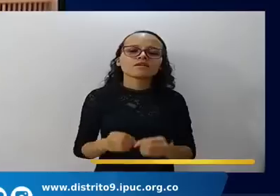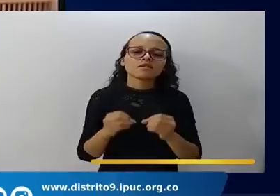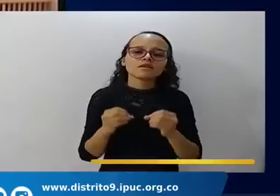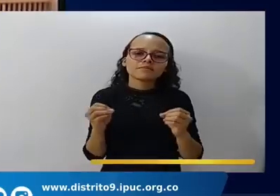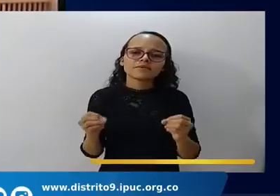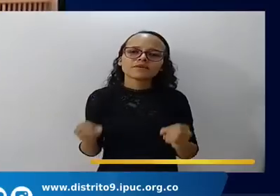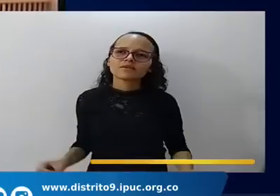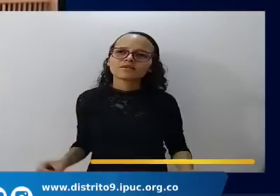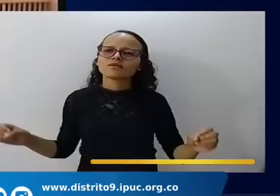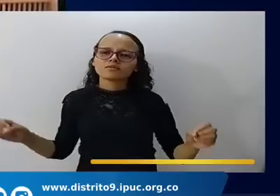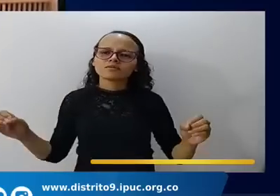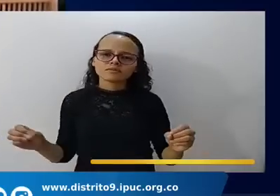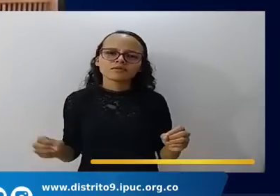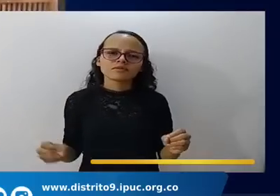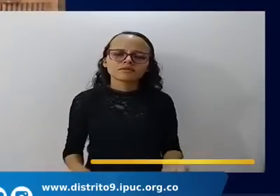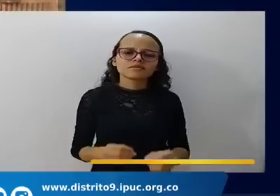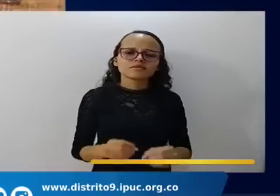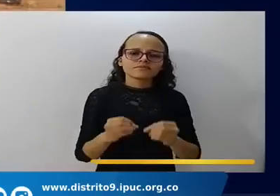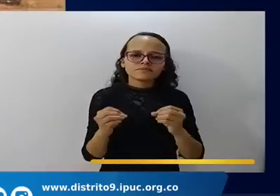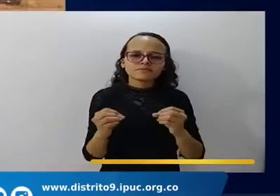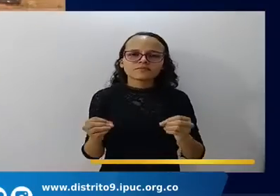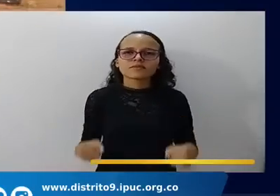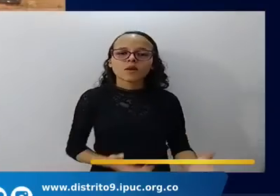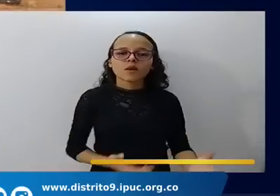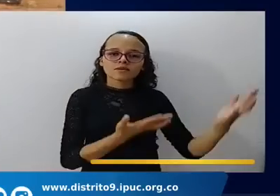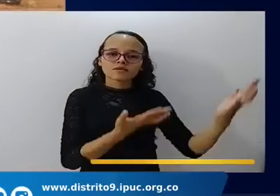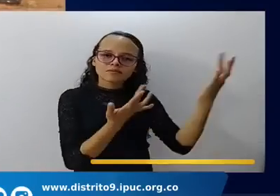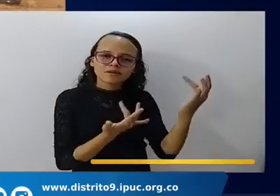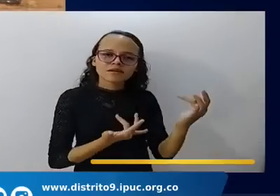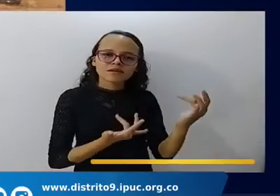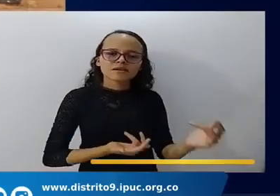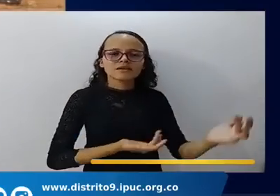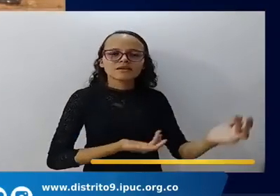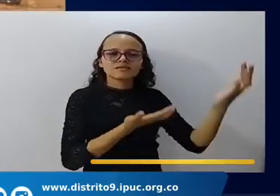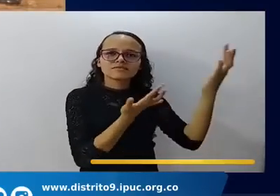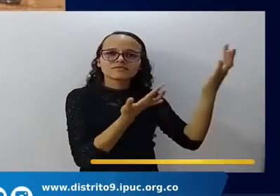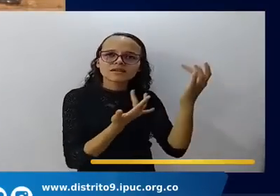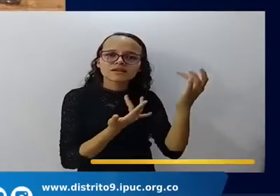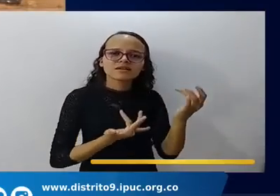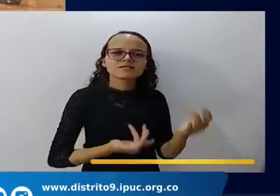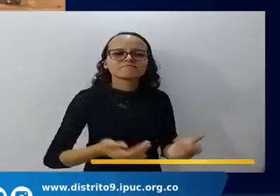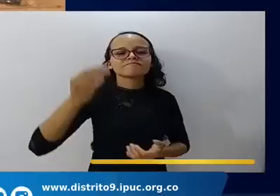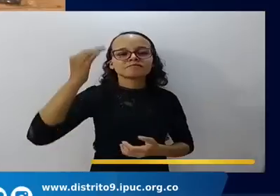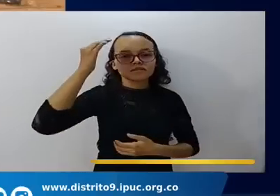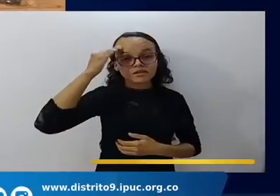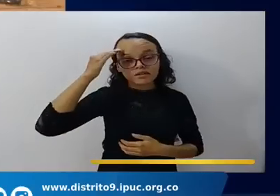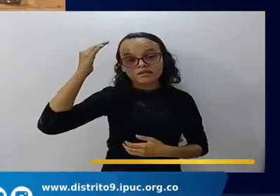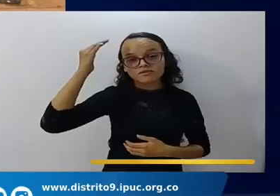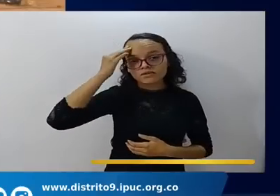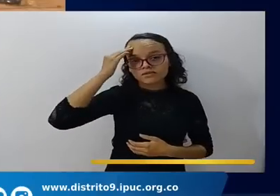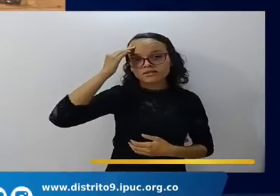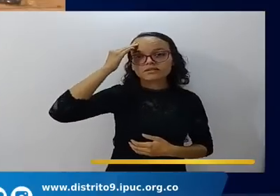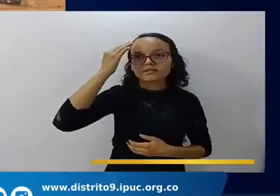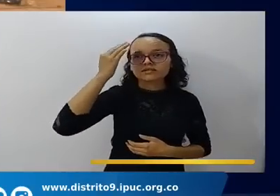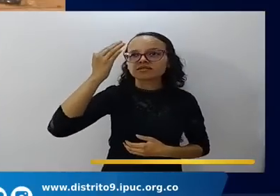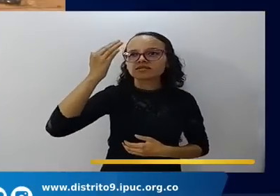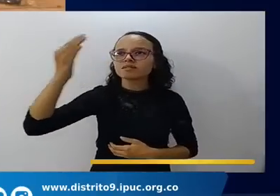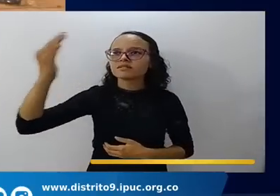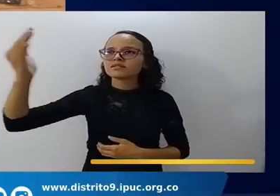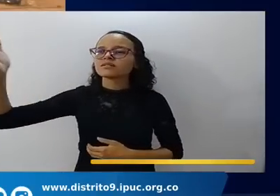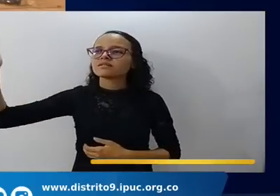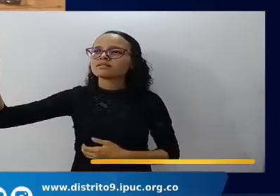Pero mi paz La esperanza es tu saber